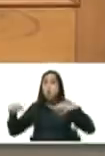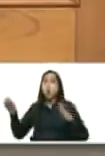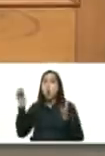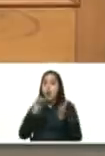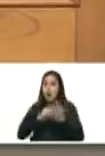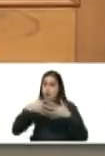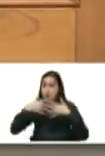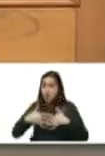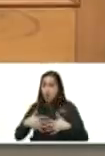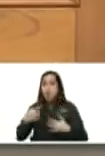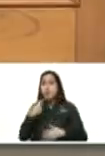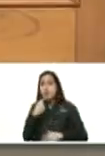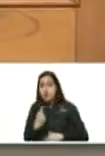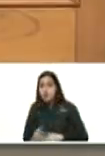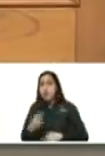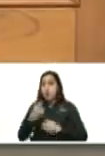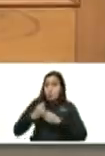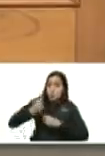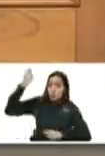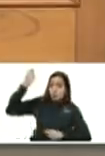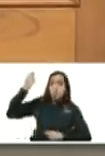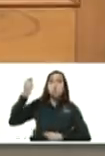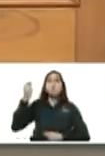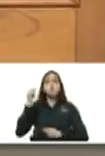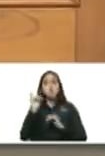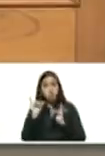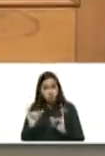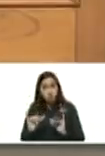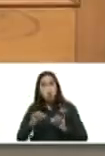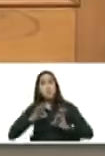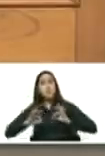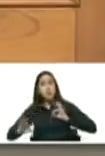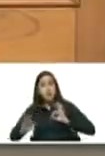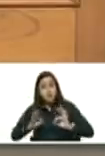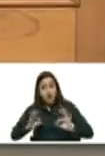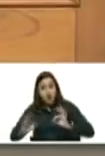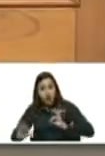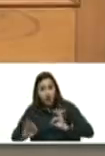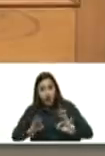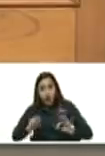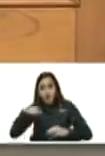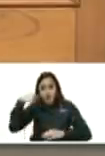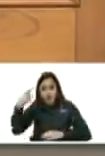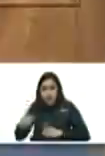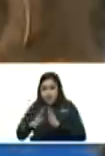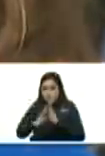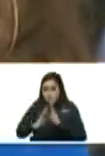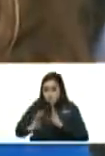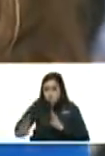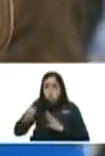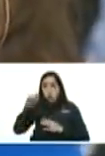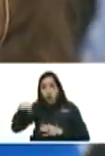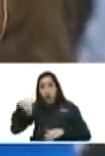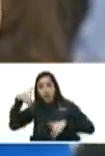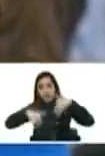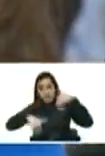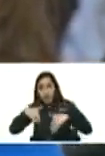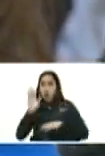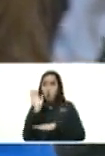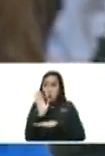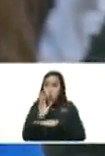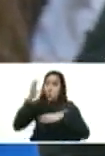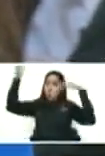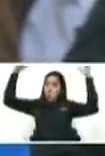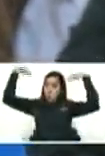preparen los paraguas preparen todo para protegerse de la lluvia pero que